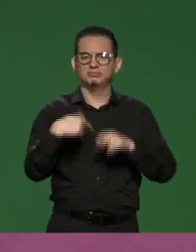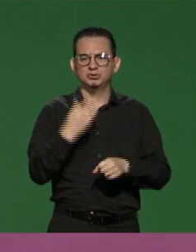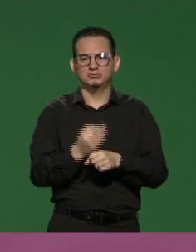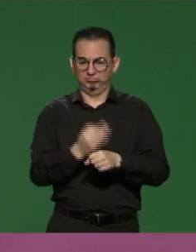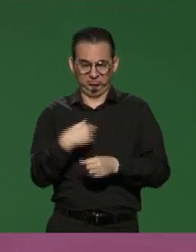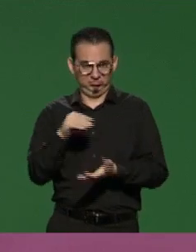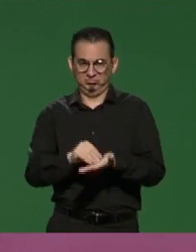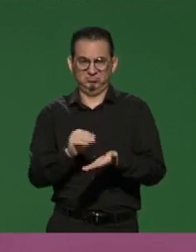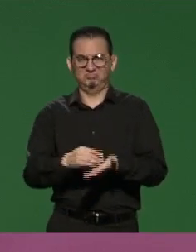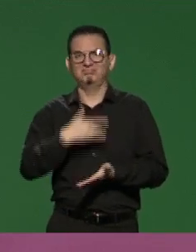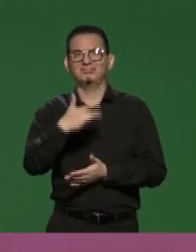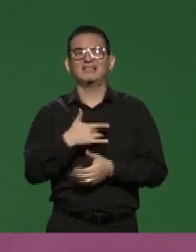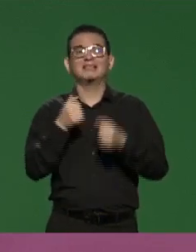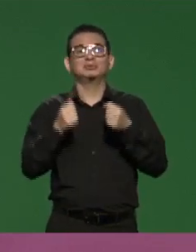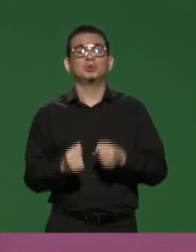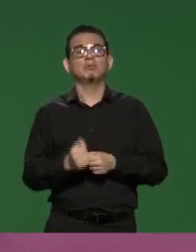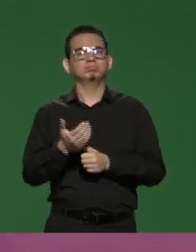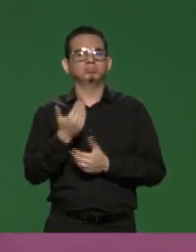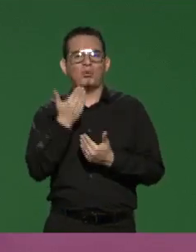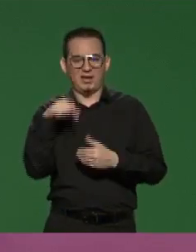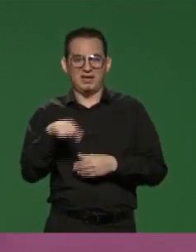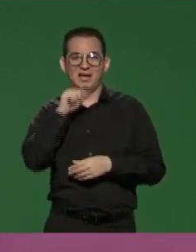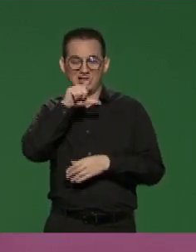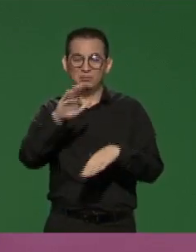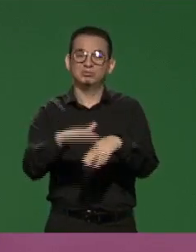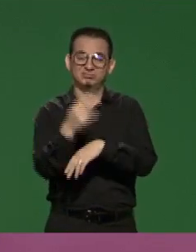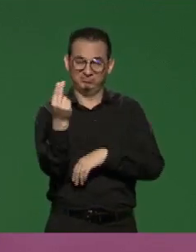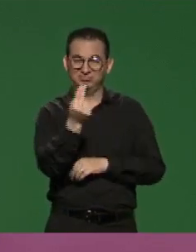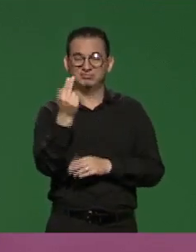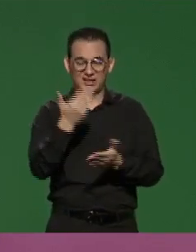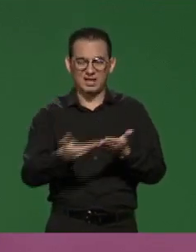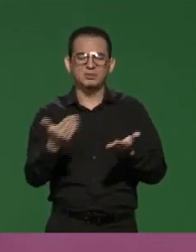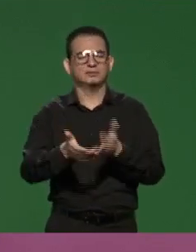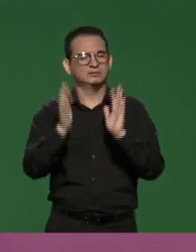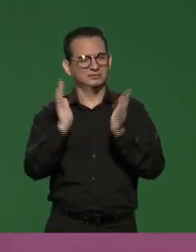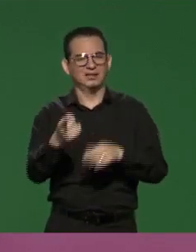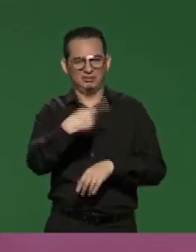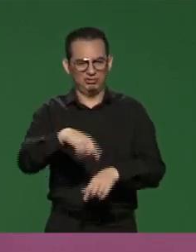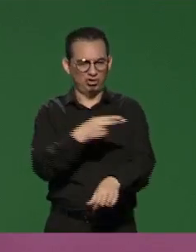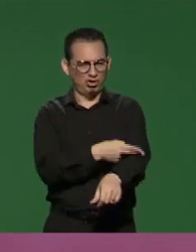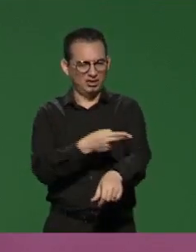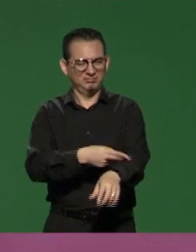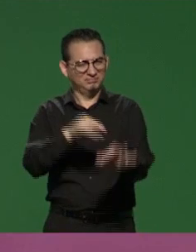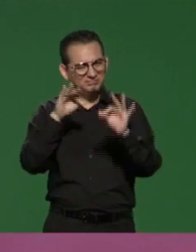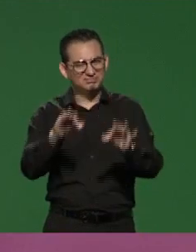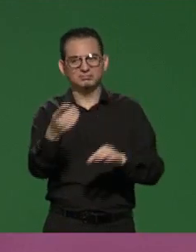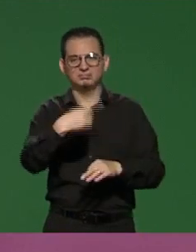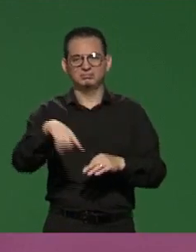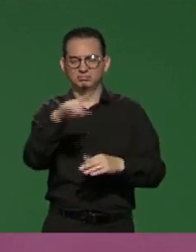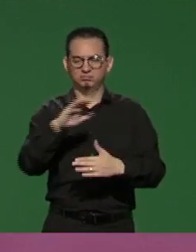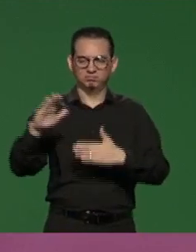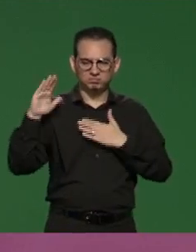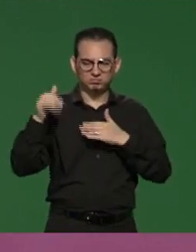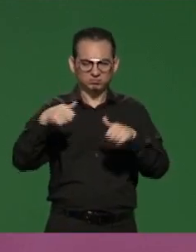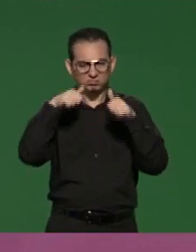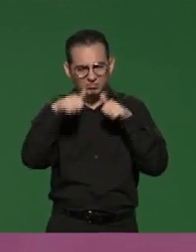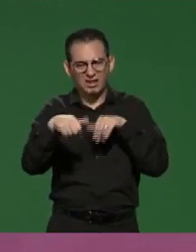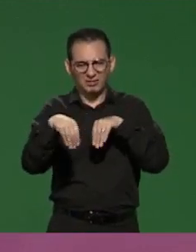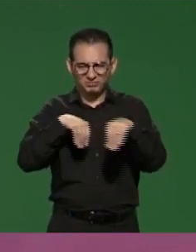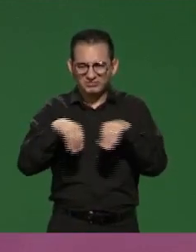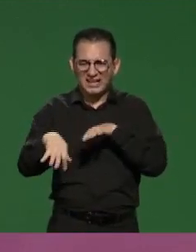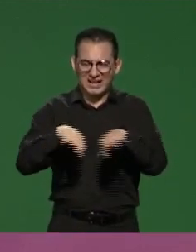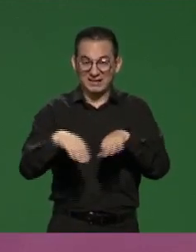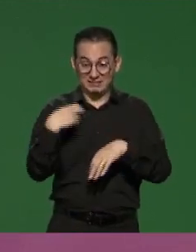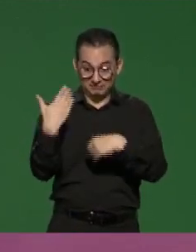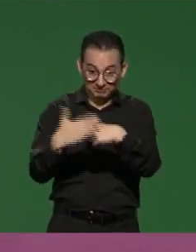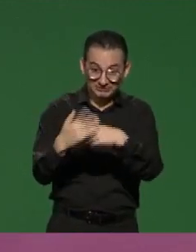seguros en nuestro Jalisco. Por eso Jalisco merece un gobierno tan honesto como su gente, así de trabajador. Este